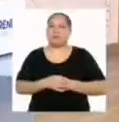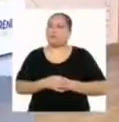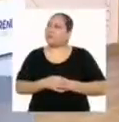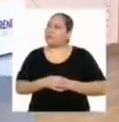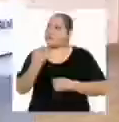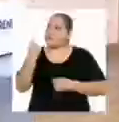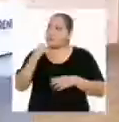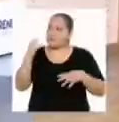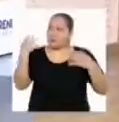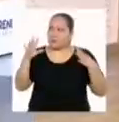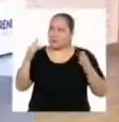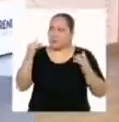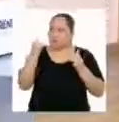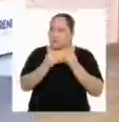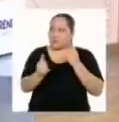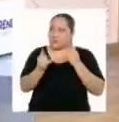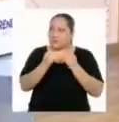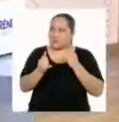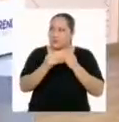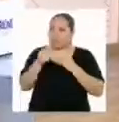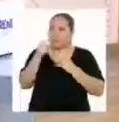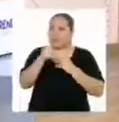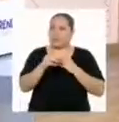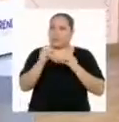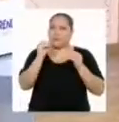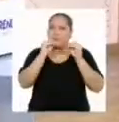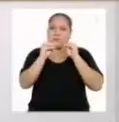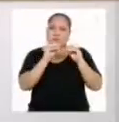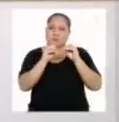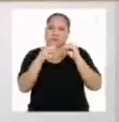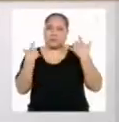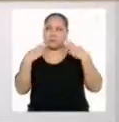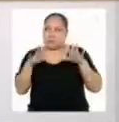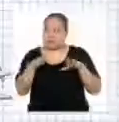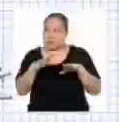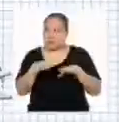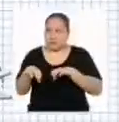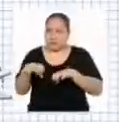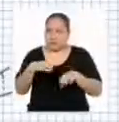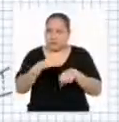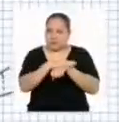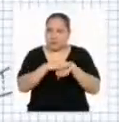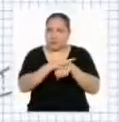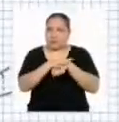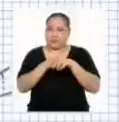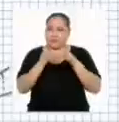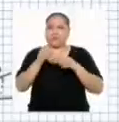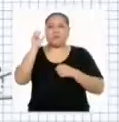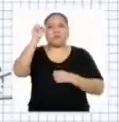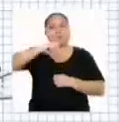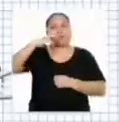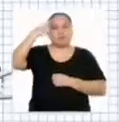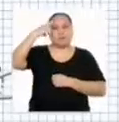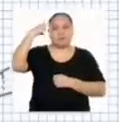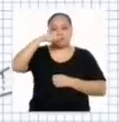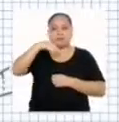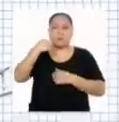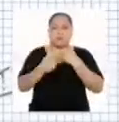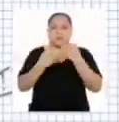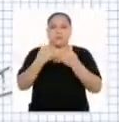Profesor, ¿con esto ya cerraríamos nuestra fase de ejecución del plan? Así es. Reflexionemos sobre este proceso.